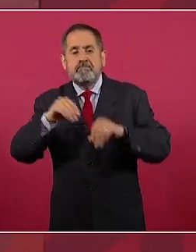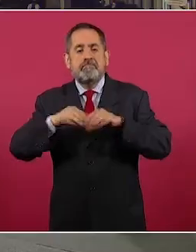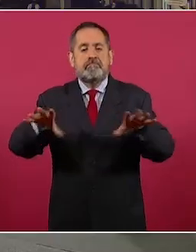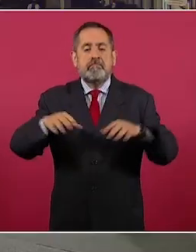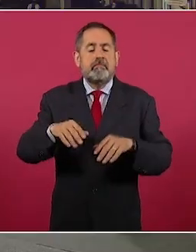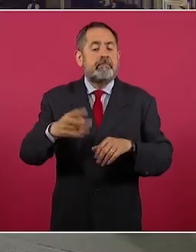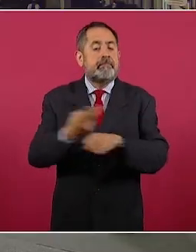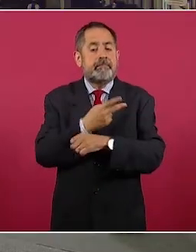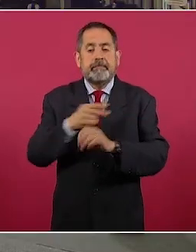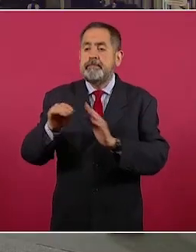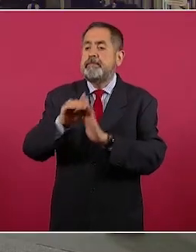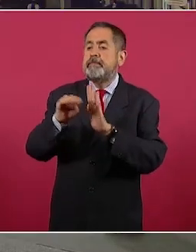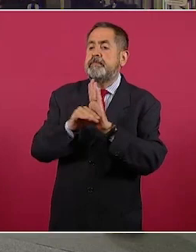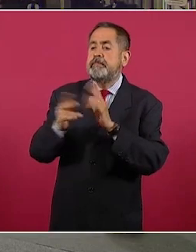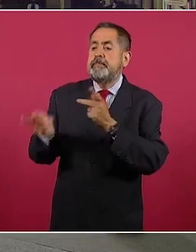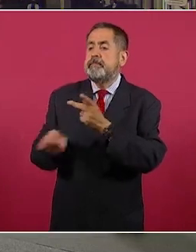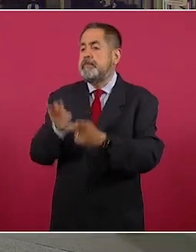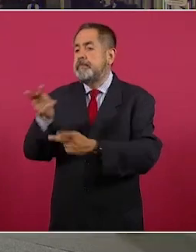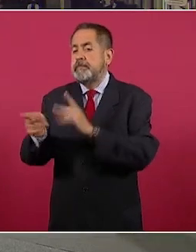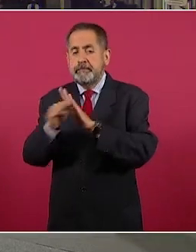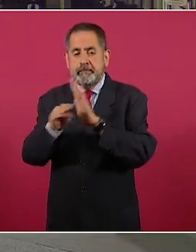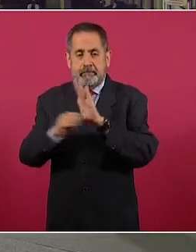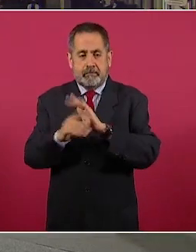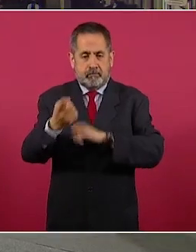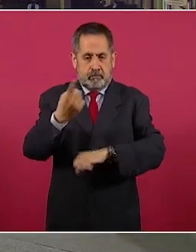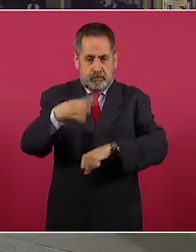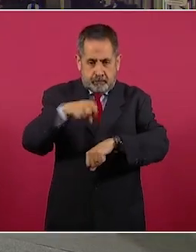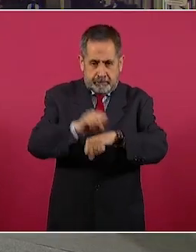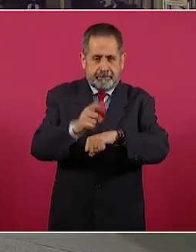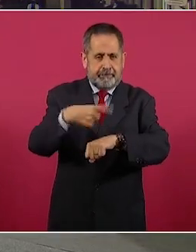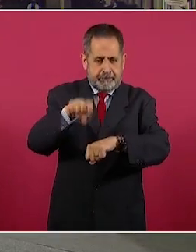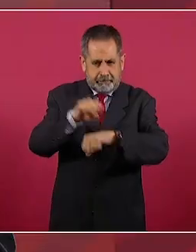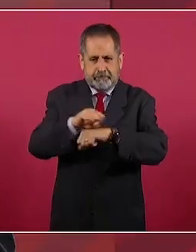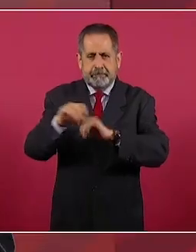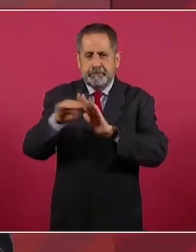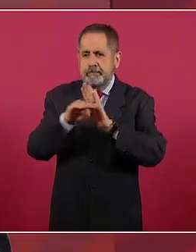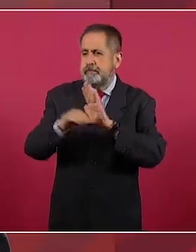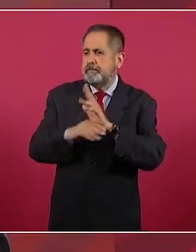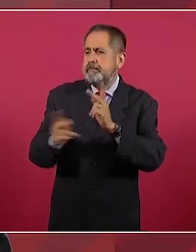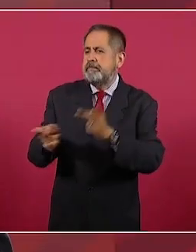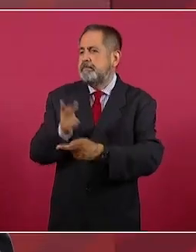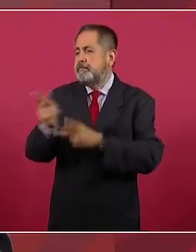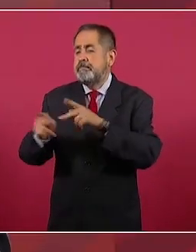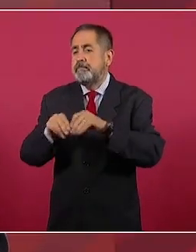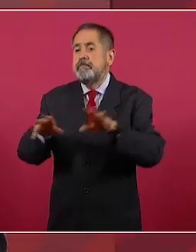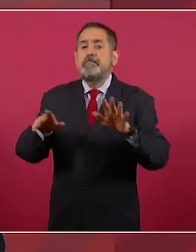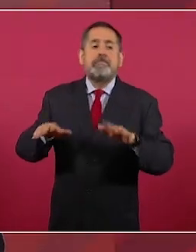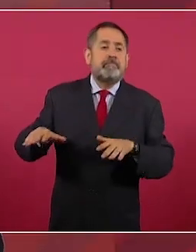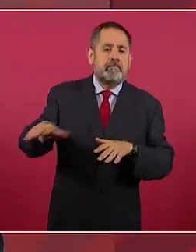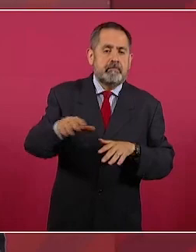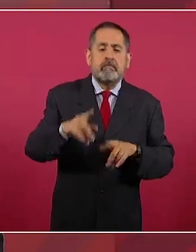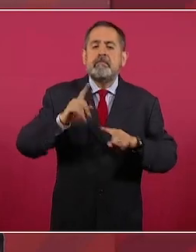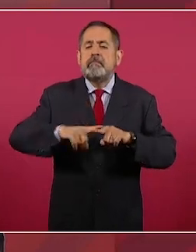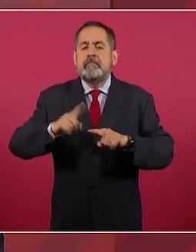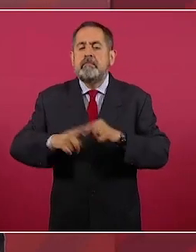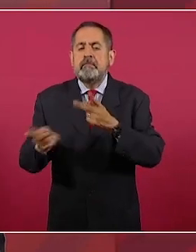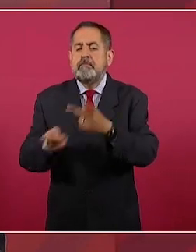encuesta semanal que hace un organismo